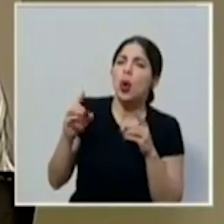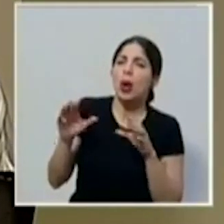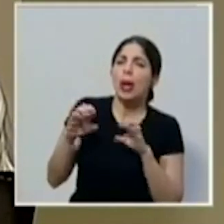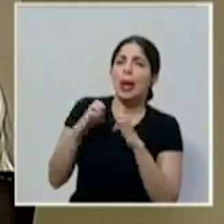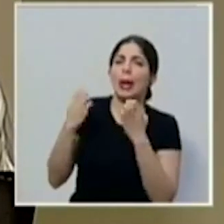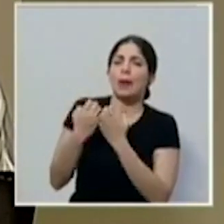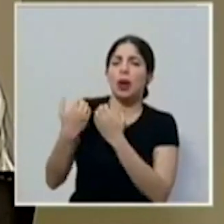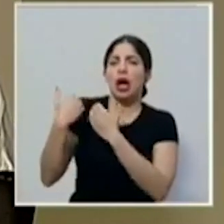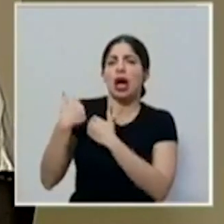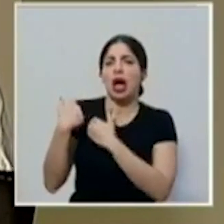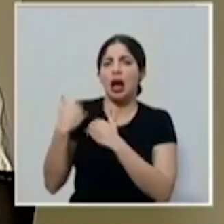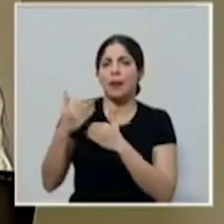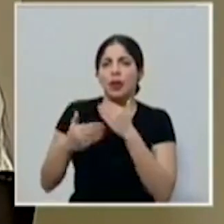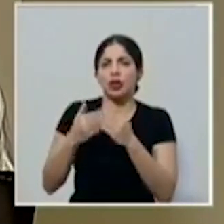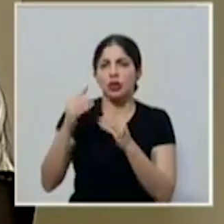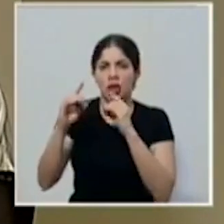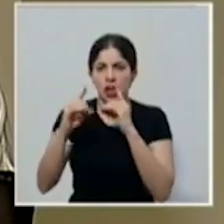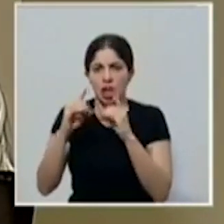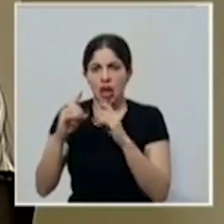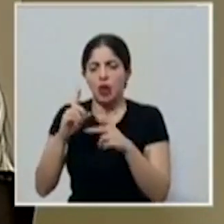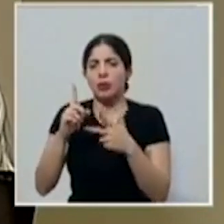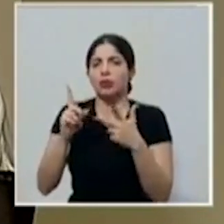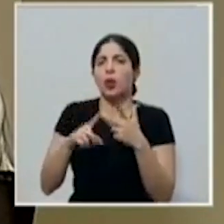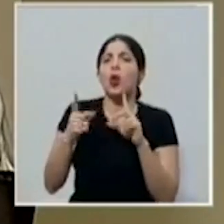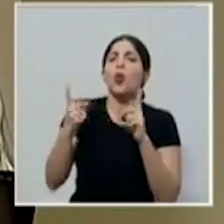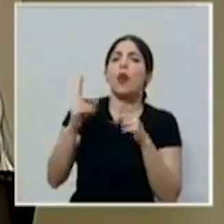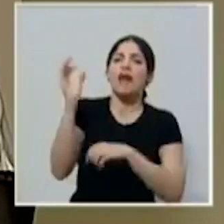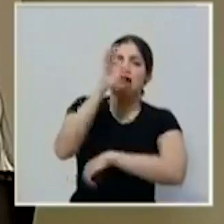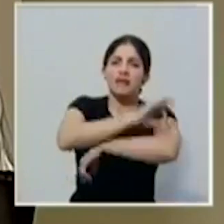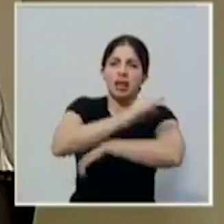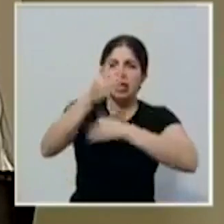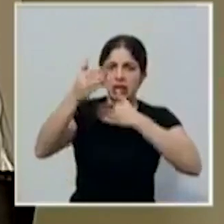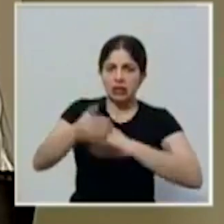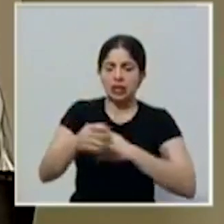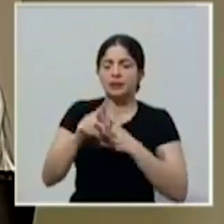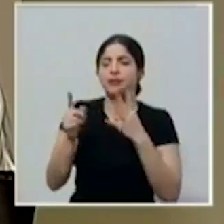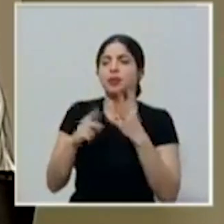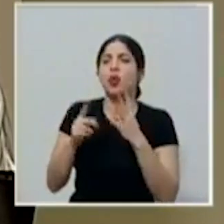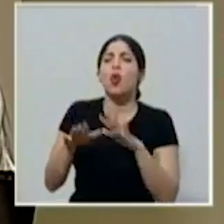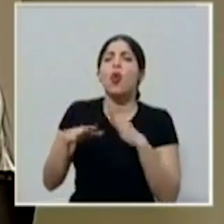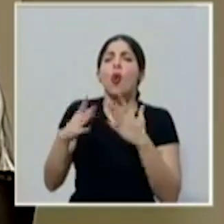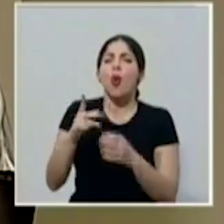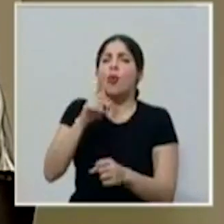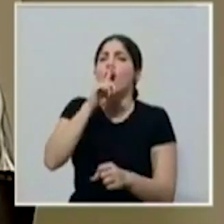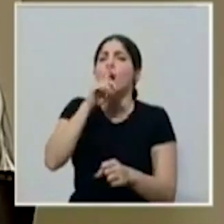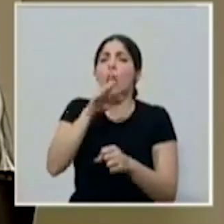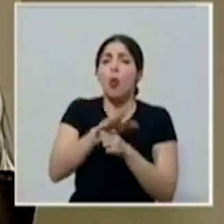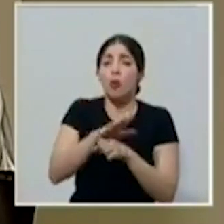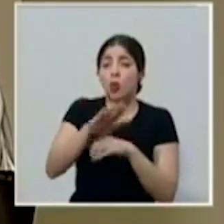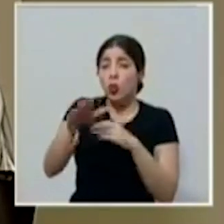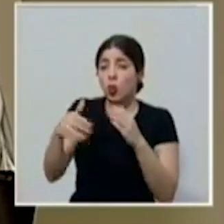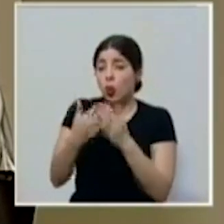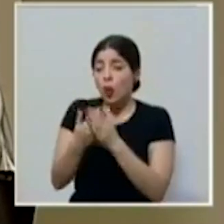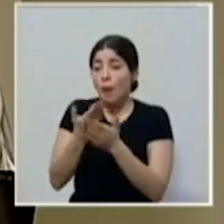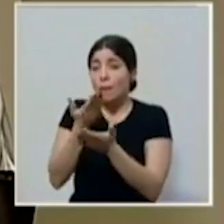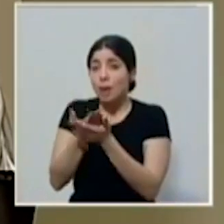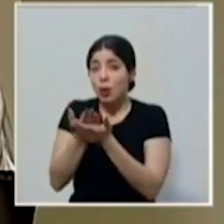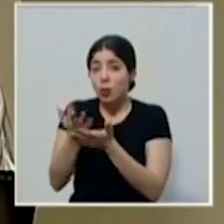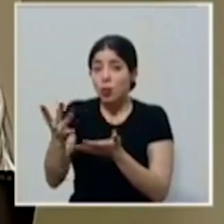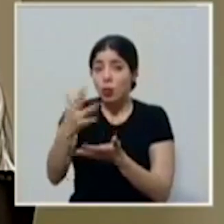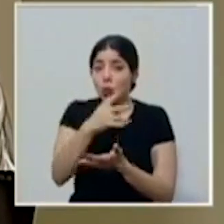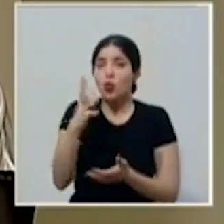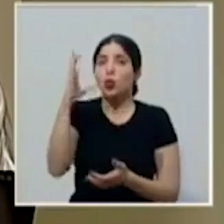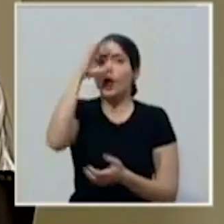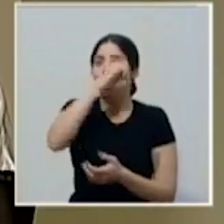garante del proceso de diálogo? ¿Cuál va a ser el plazo? ¿Cómo van a garantizar el gobierno que todas las propuestas se tomen en